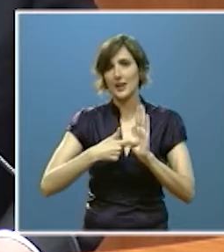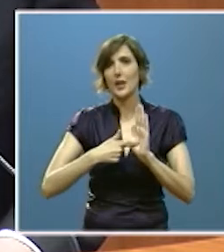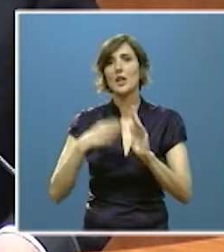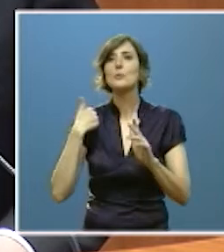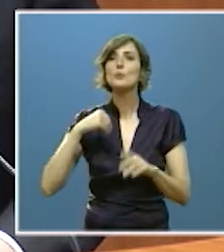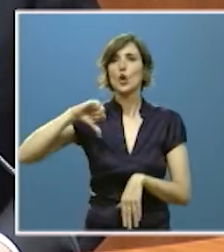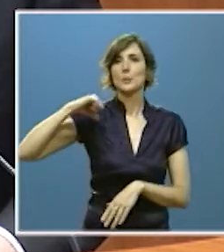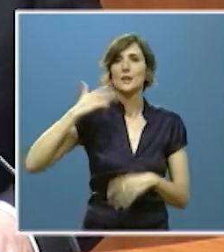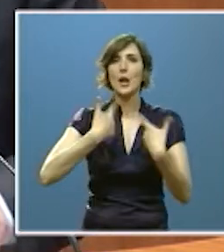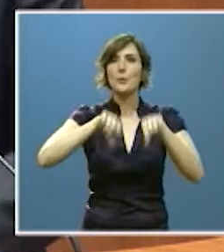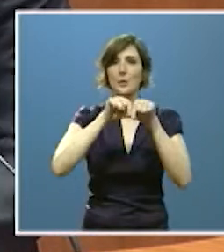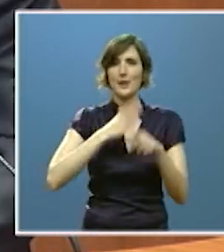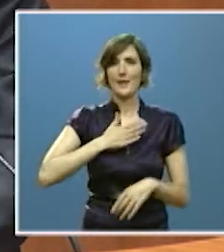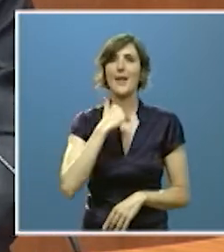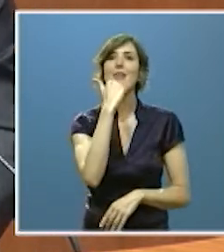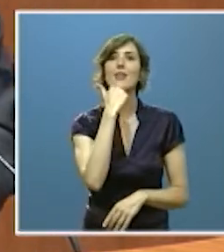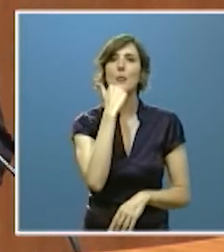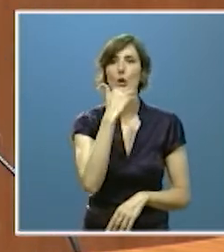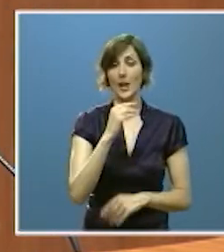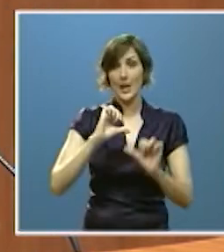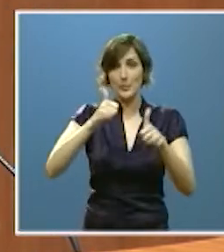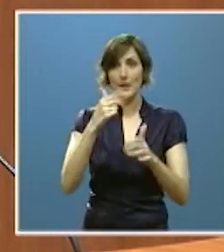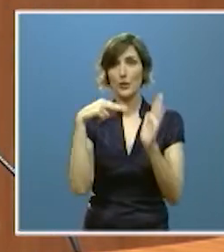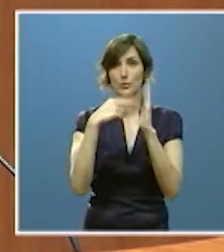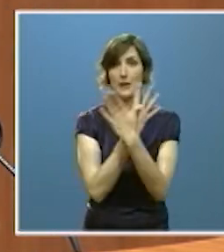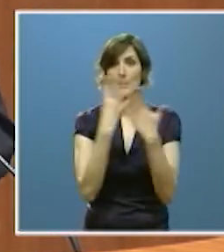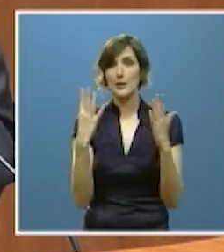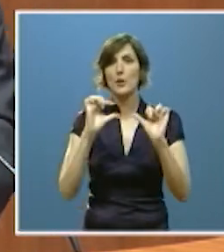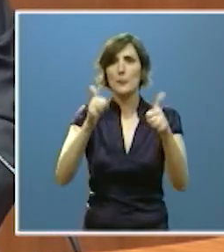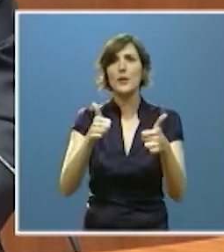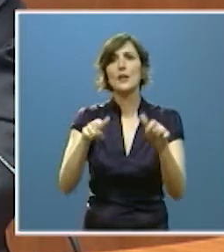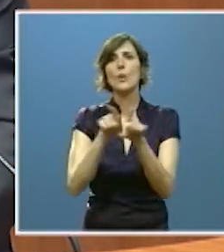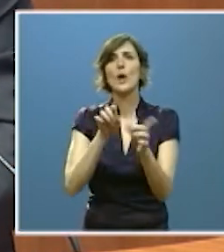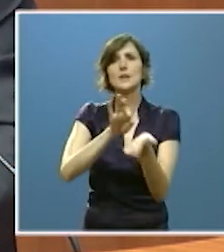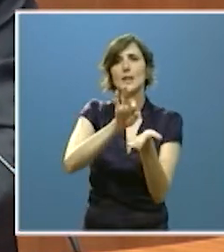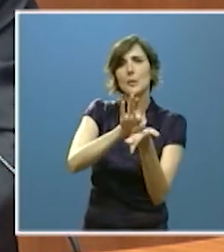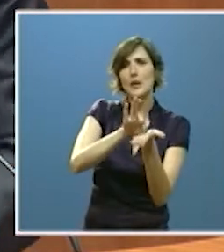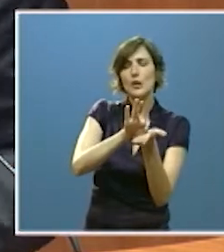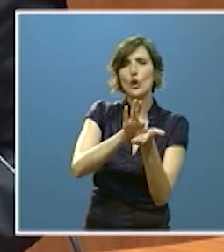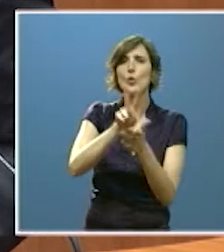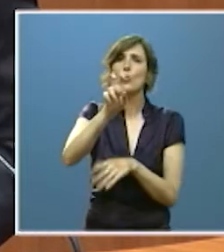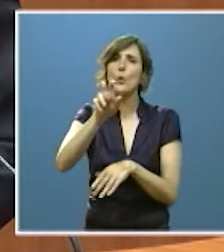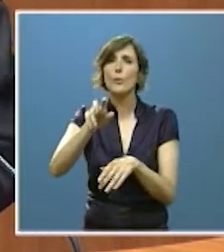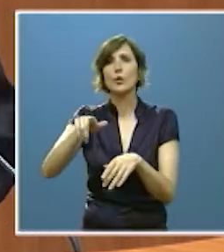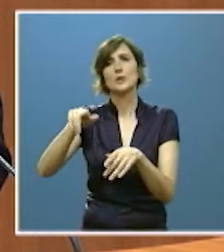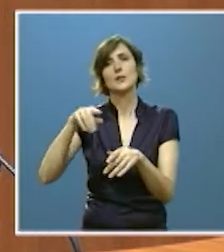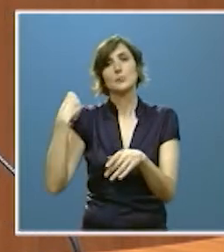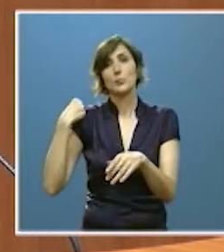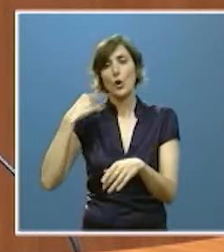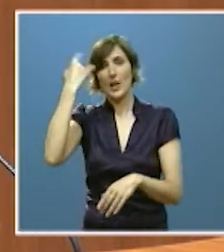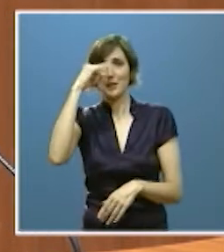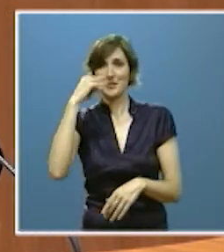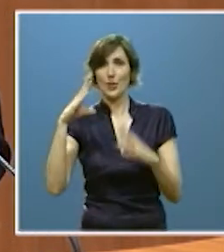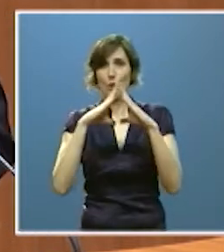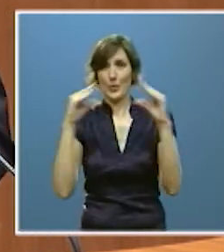Zamora y que al inicio de 2019 se pondrán en funcionamiento los primeros servicios del nuevo Hospital Universitario de Salamanca